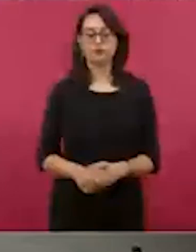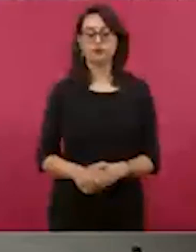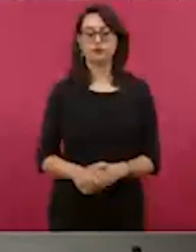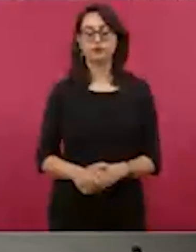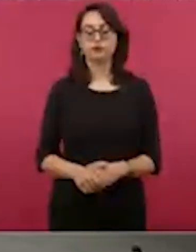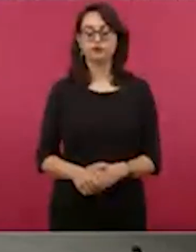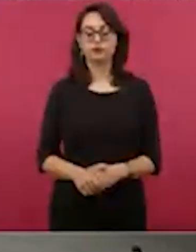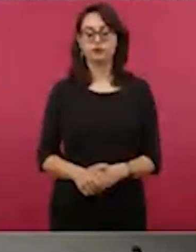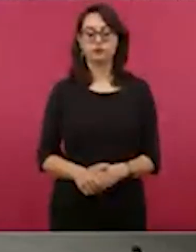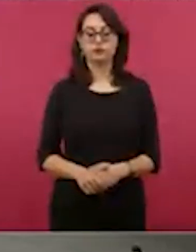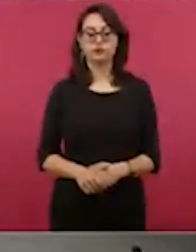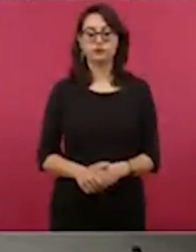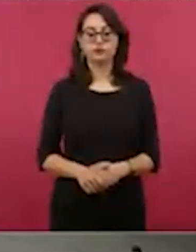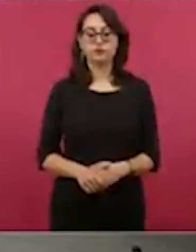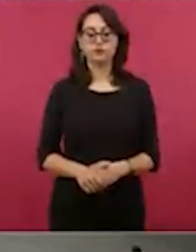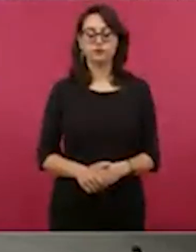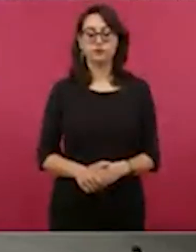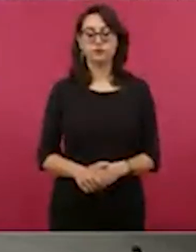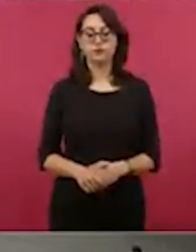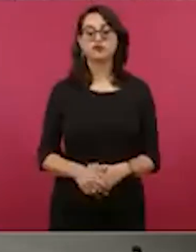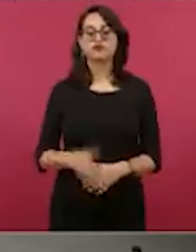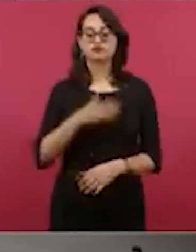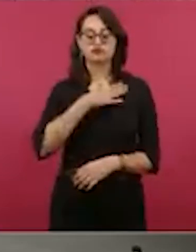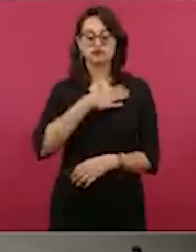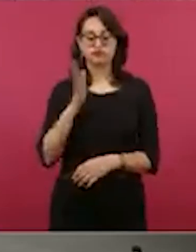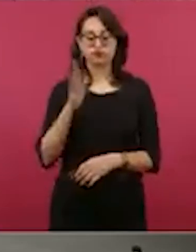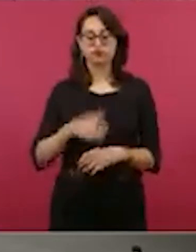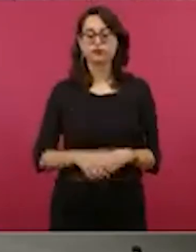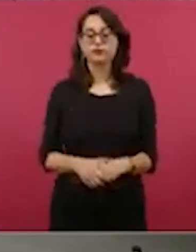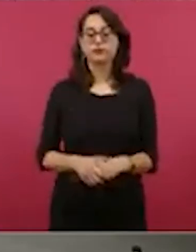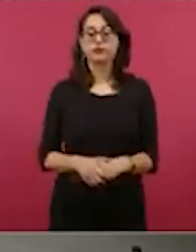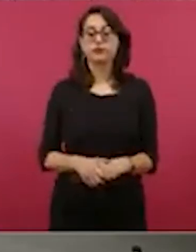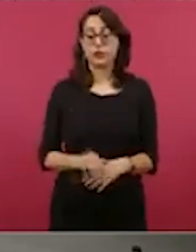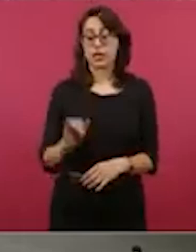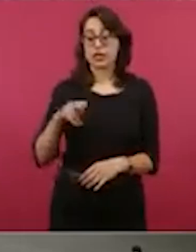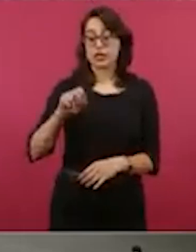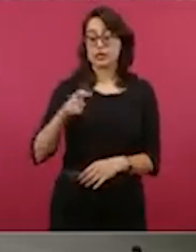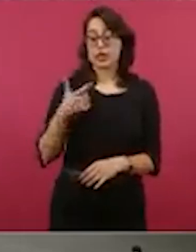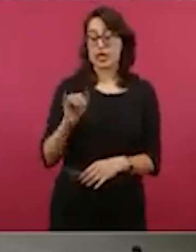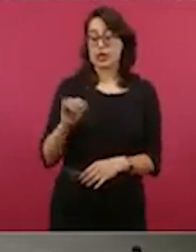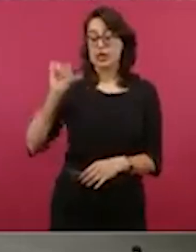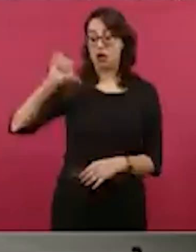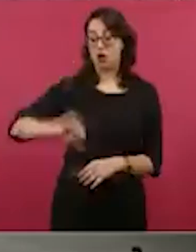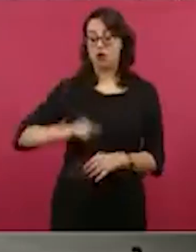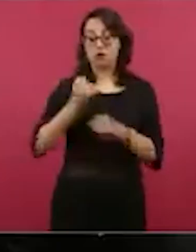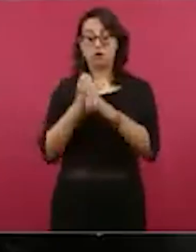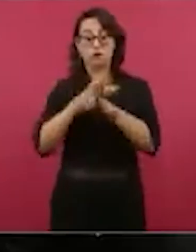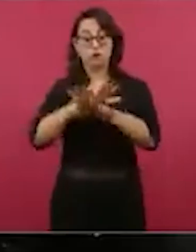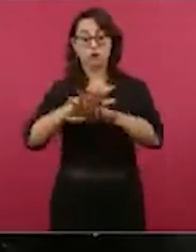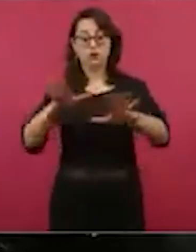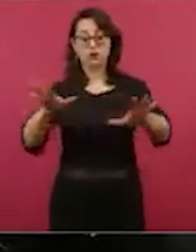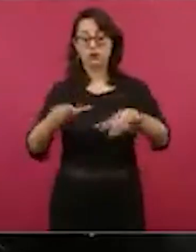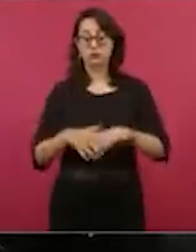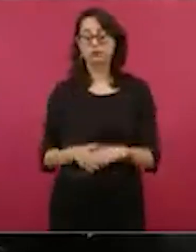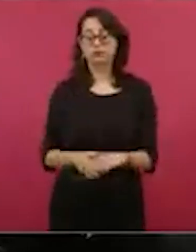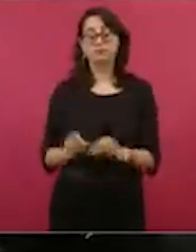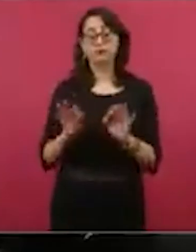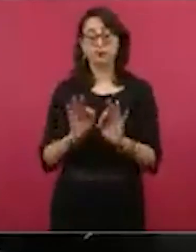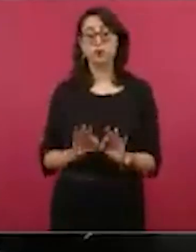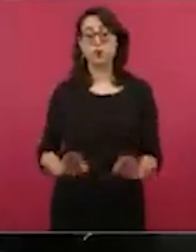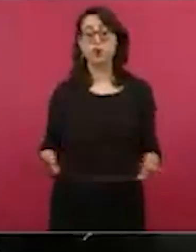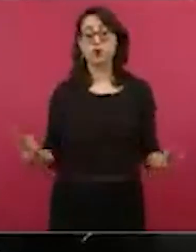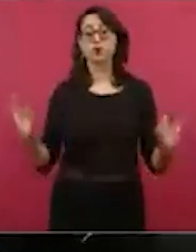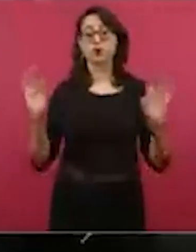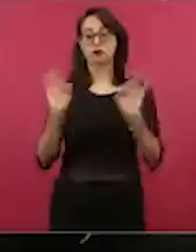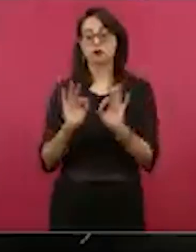Es muy importante el dato de hoy del Inegi sobre la